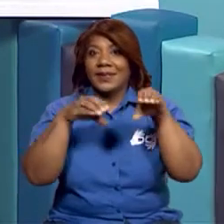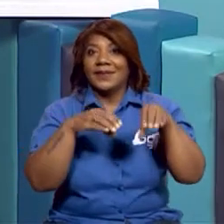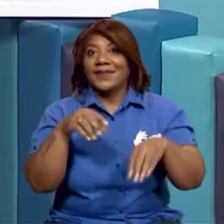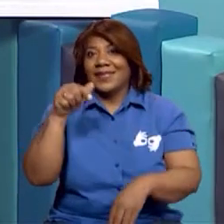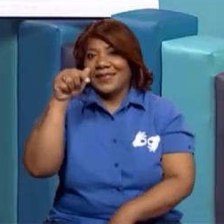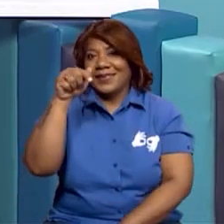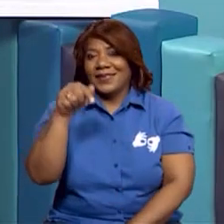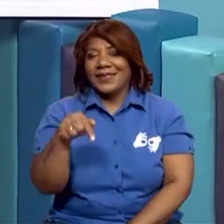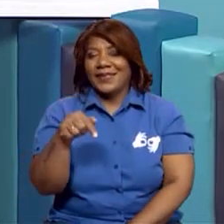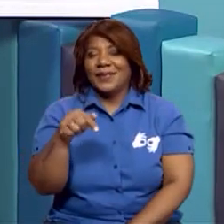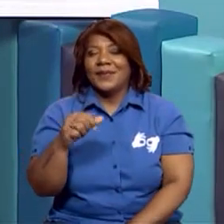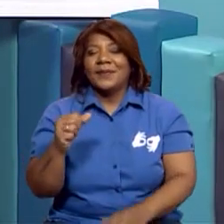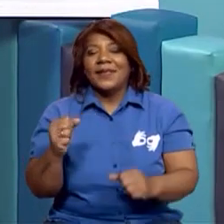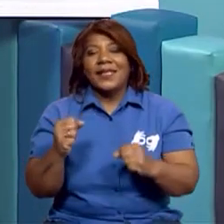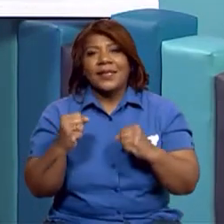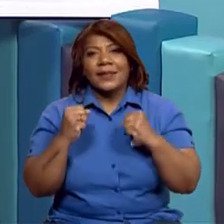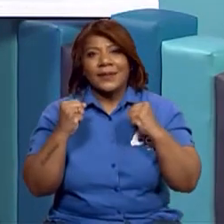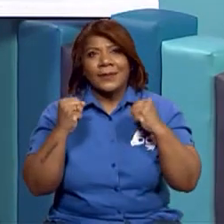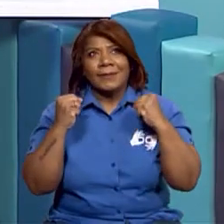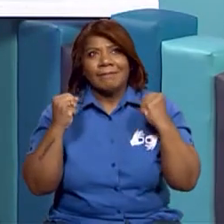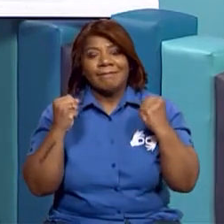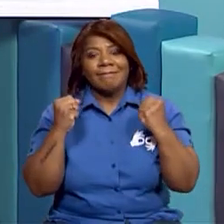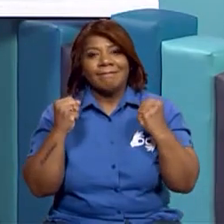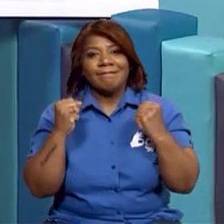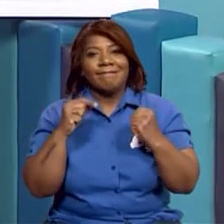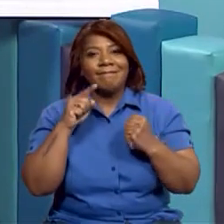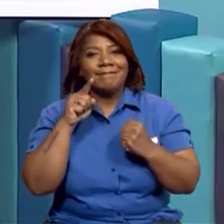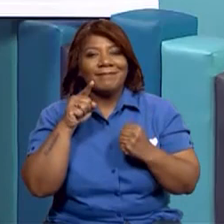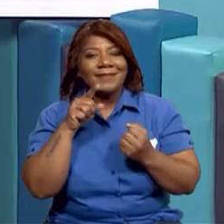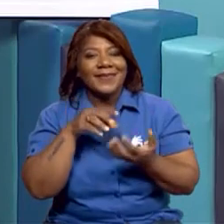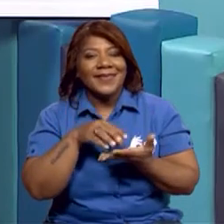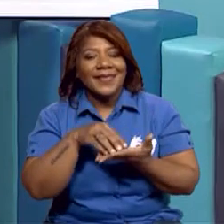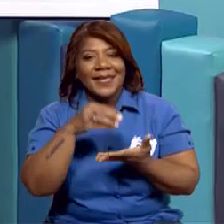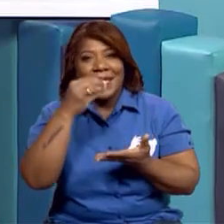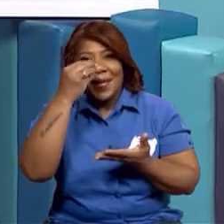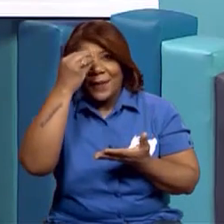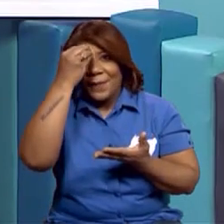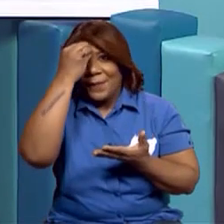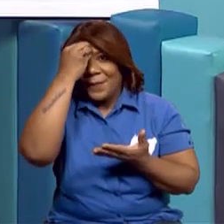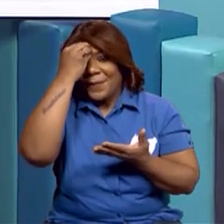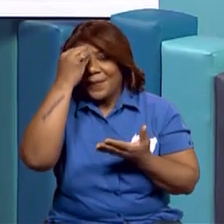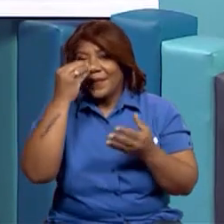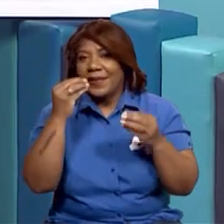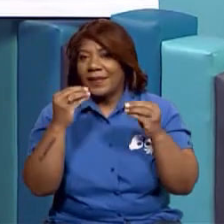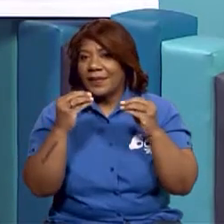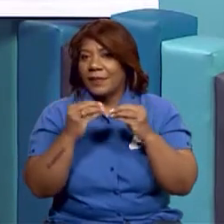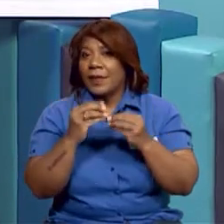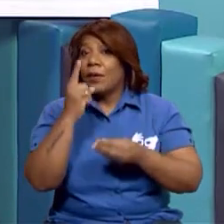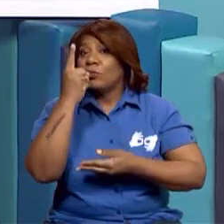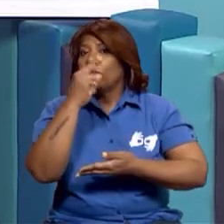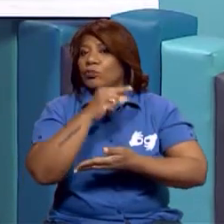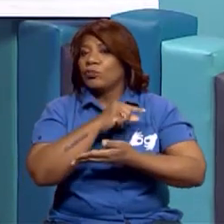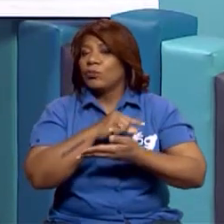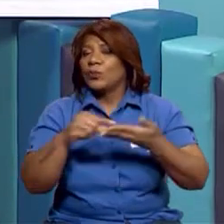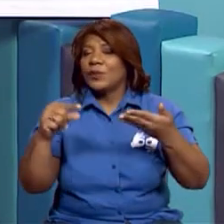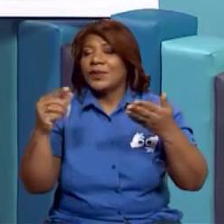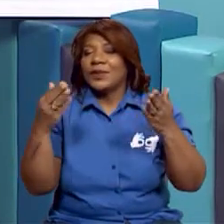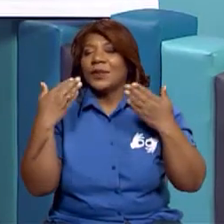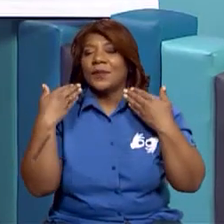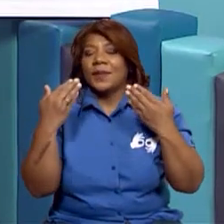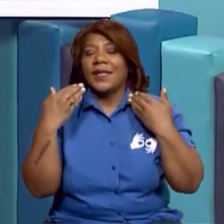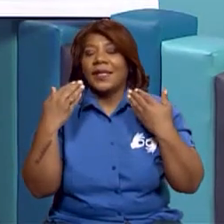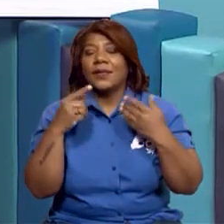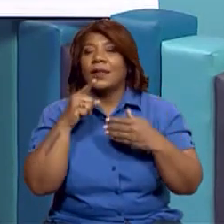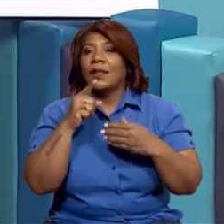hoy, para seguir fortaleciendo esos conceptos y recordando después estas vacaciones, no tan largas, pero sumamente necesarias